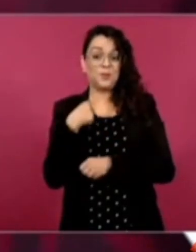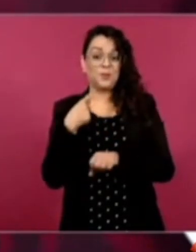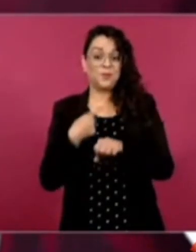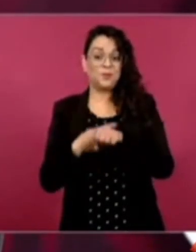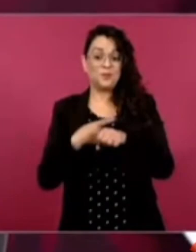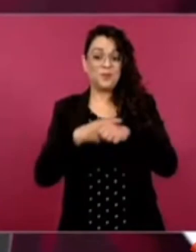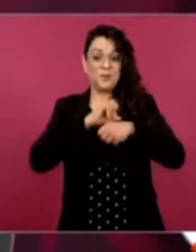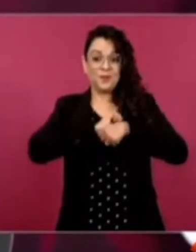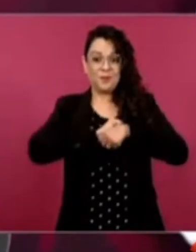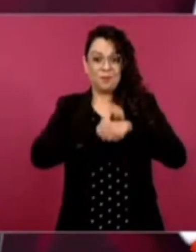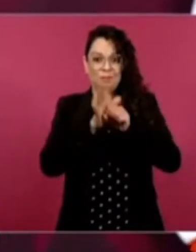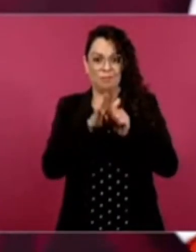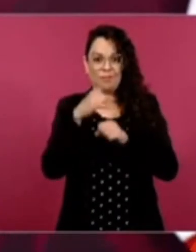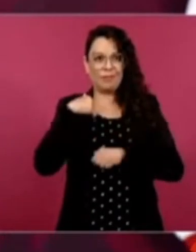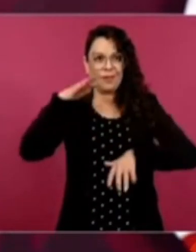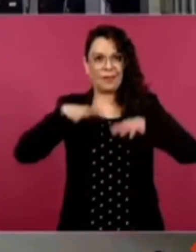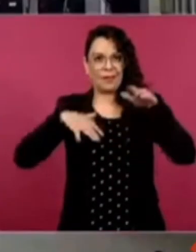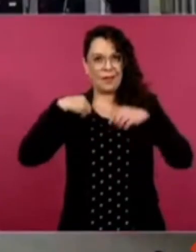pero ustedes me ayudan.